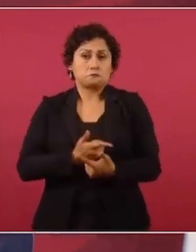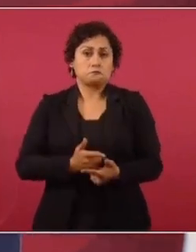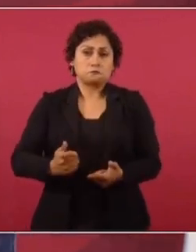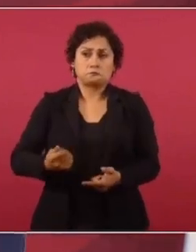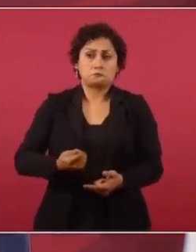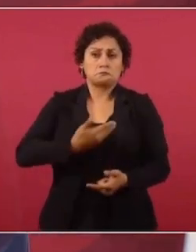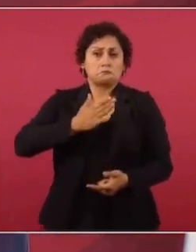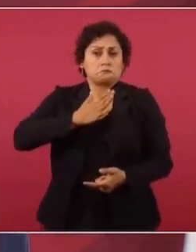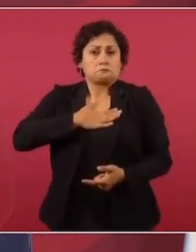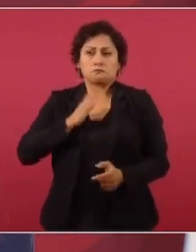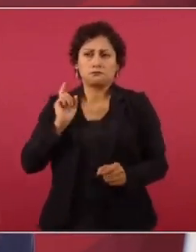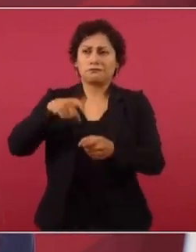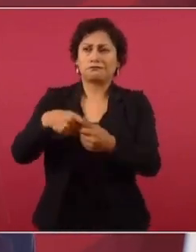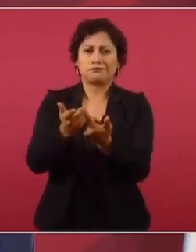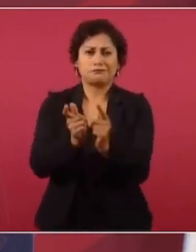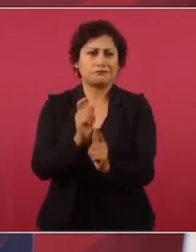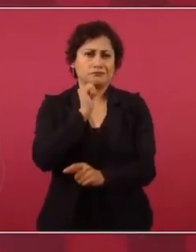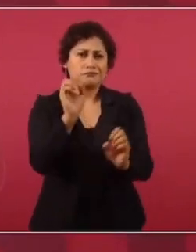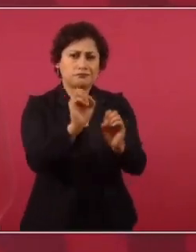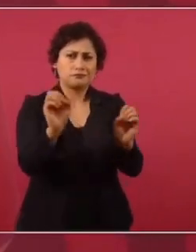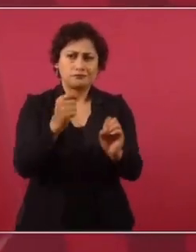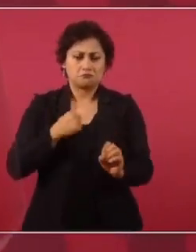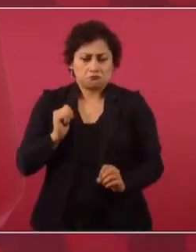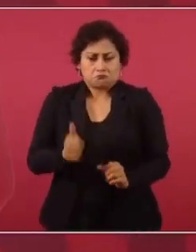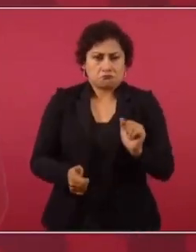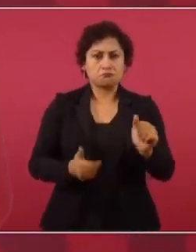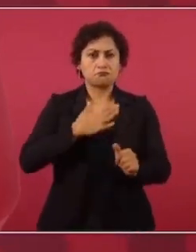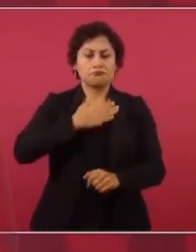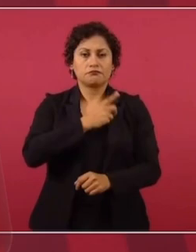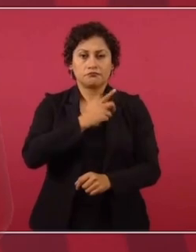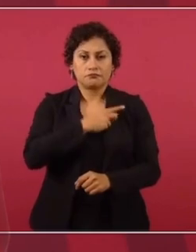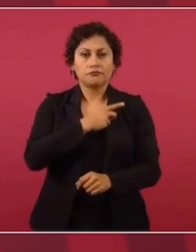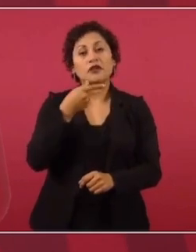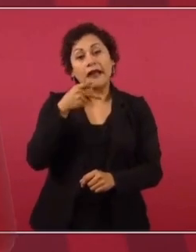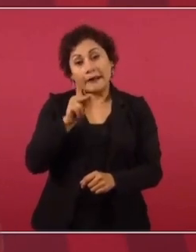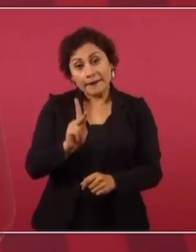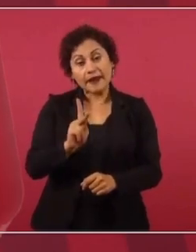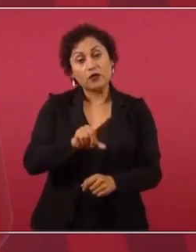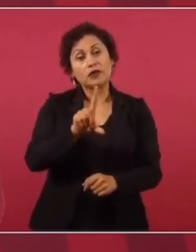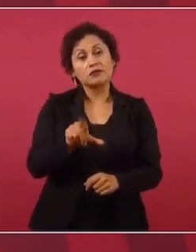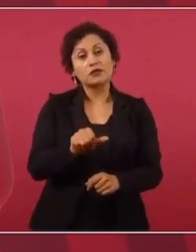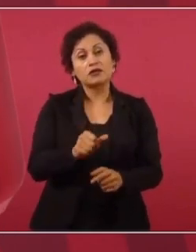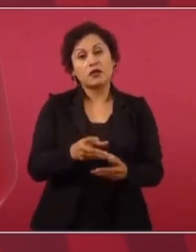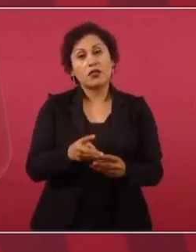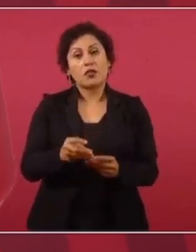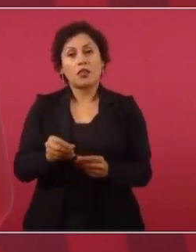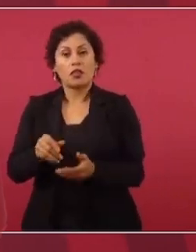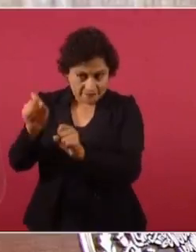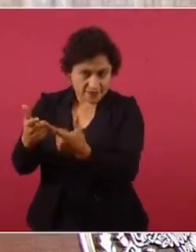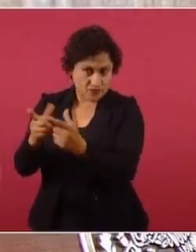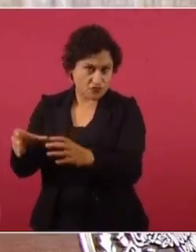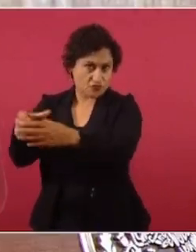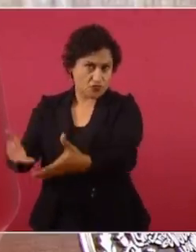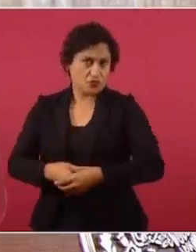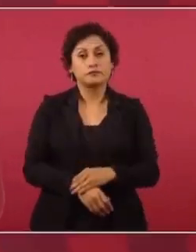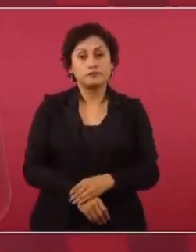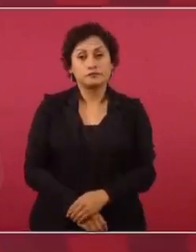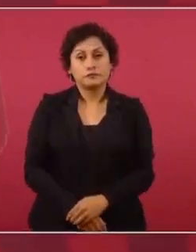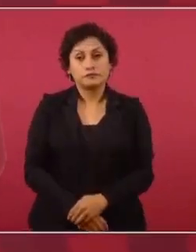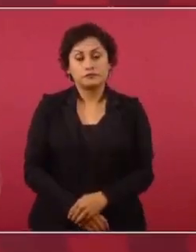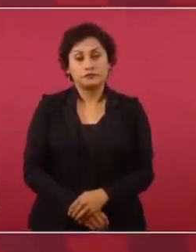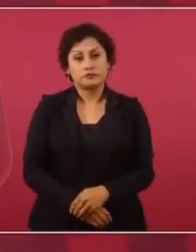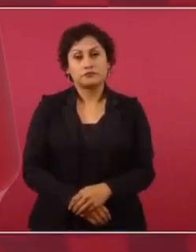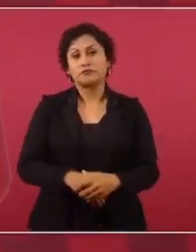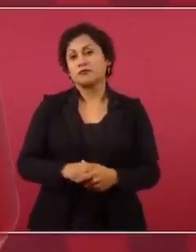no tener partido, y al final terminan ayudándole a los oligarcas. Terminan